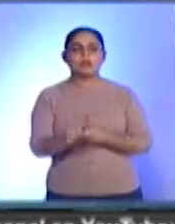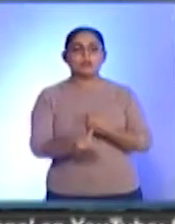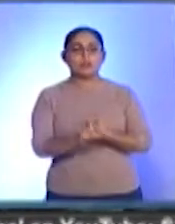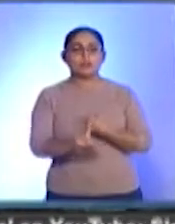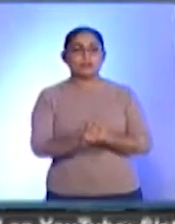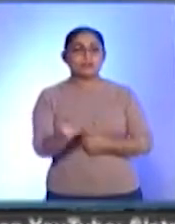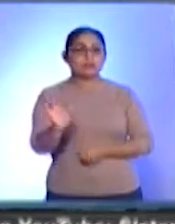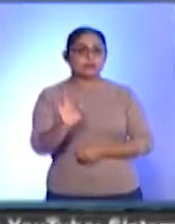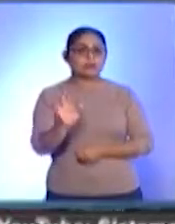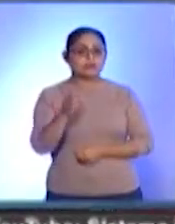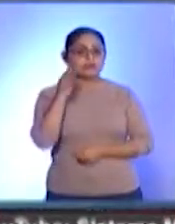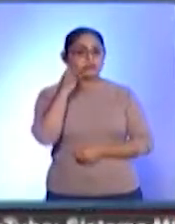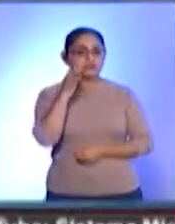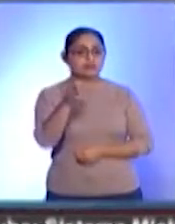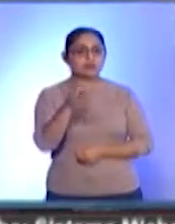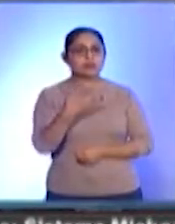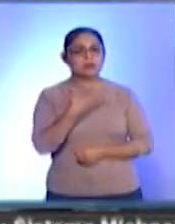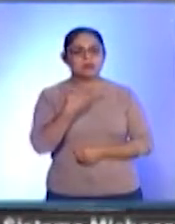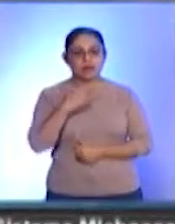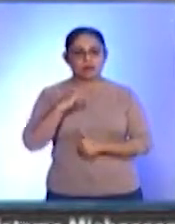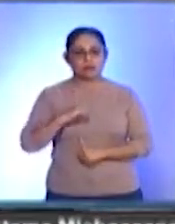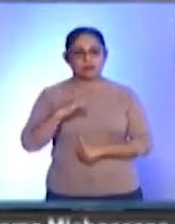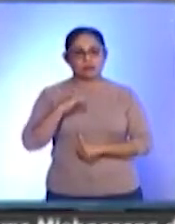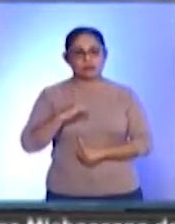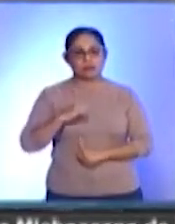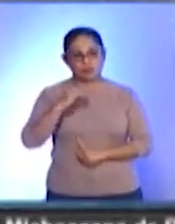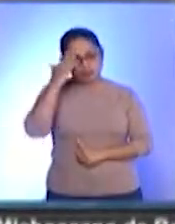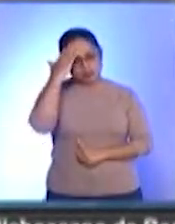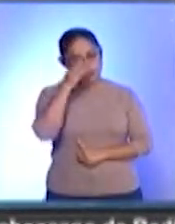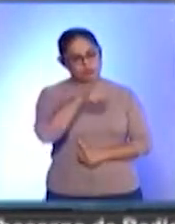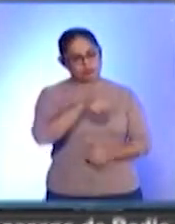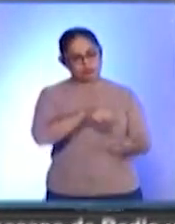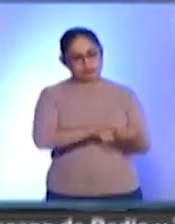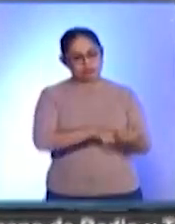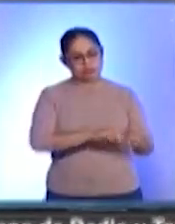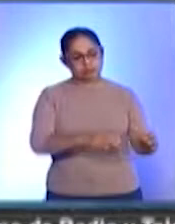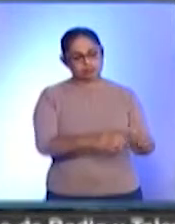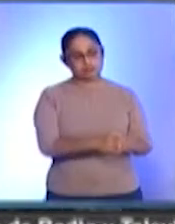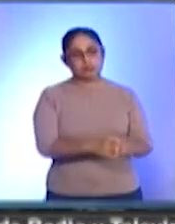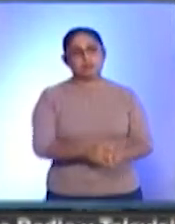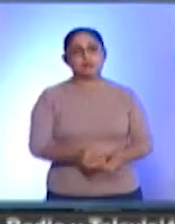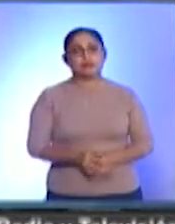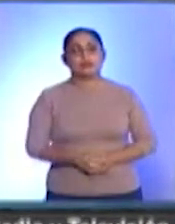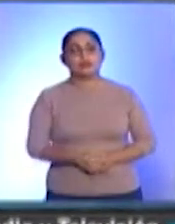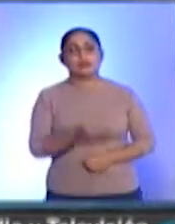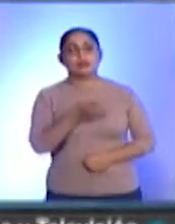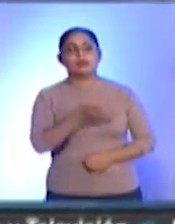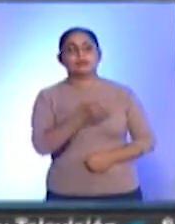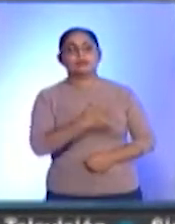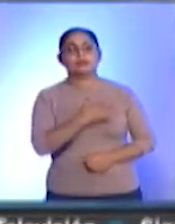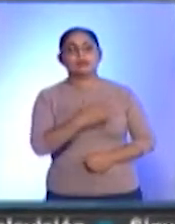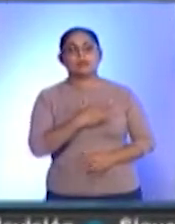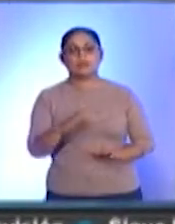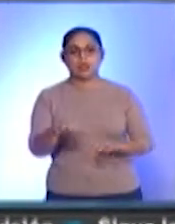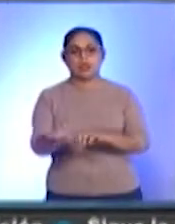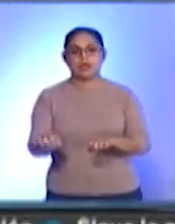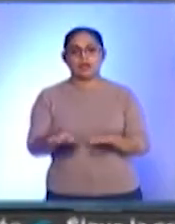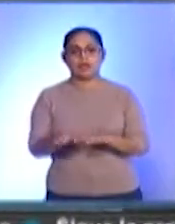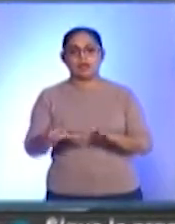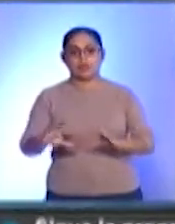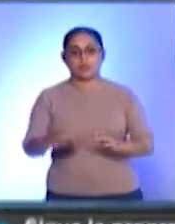pueden a veces llegar a tener las autoridades al interior de la comunidad. En ese sentido pues un equipo de investigadores,